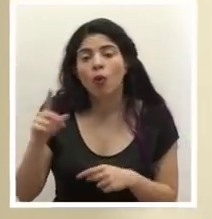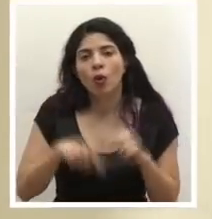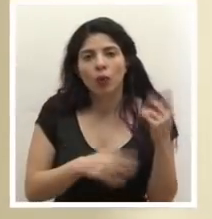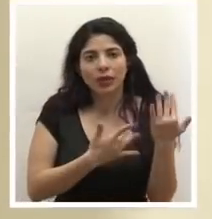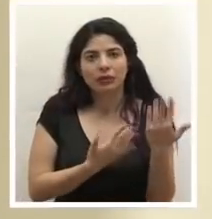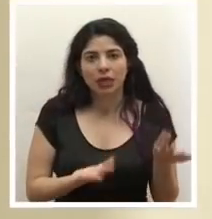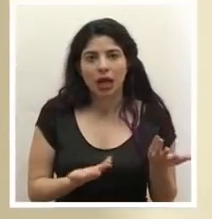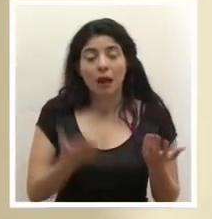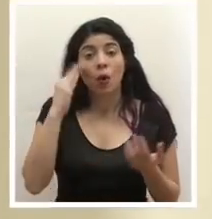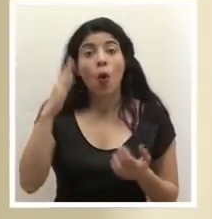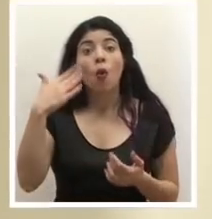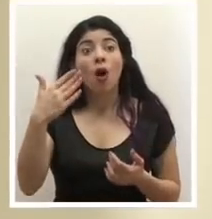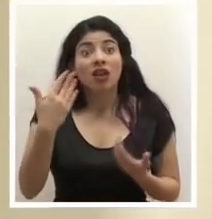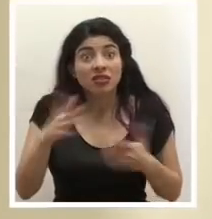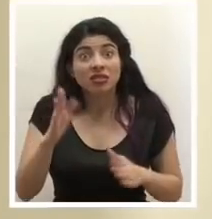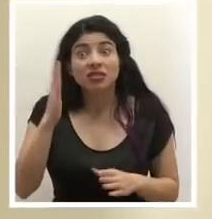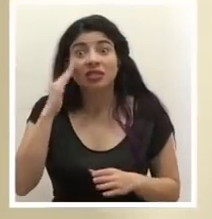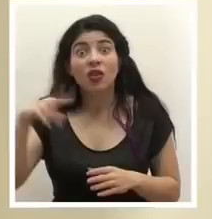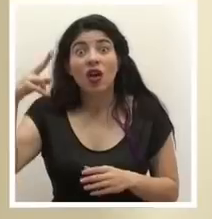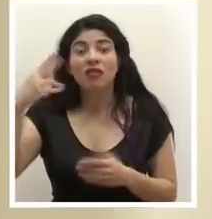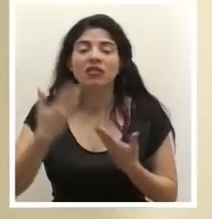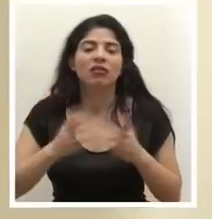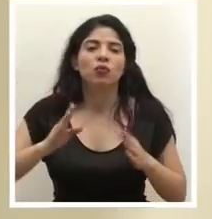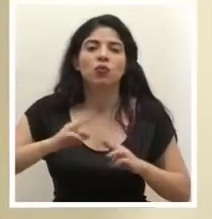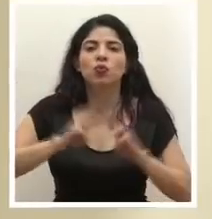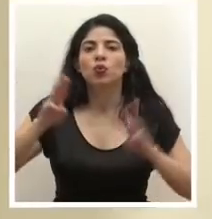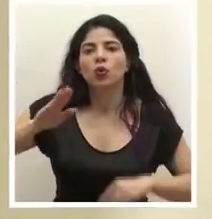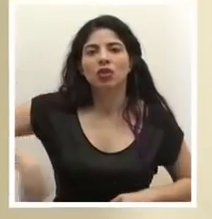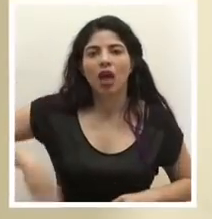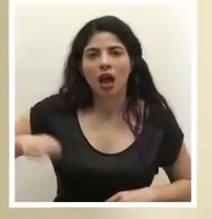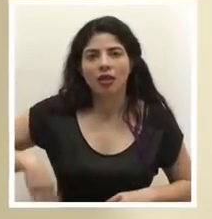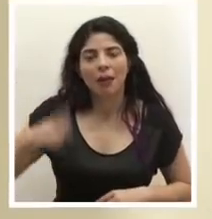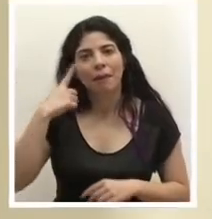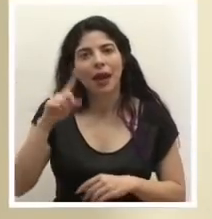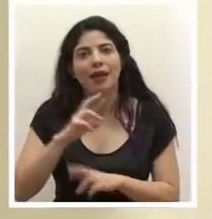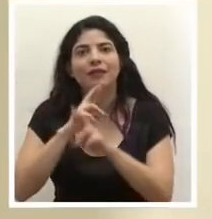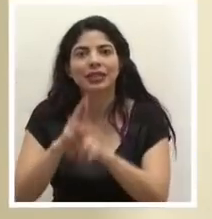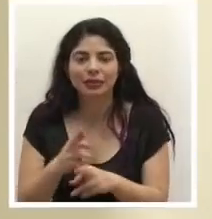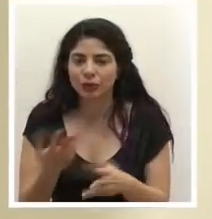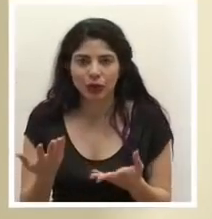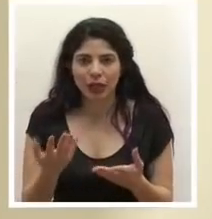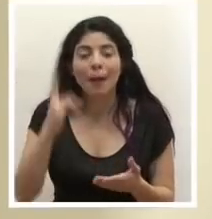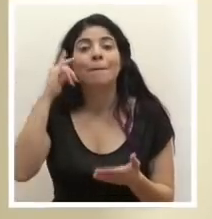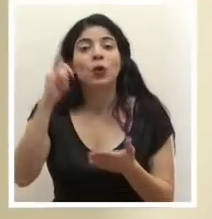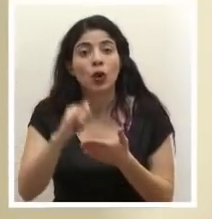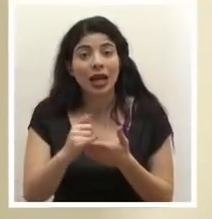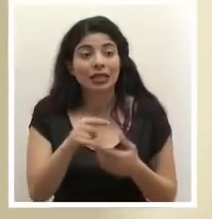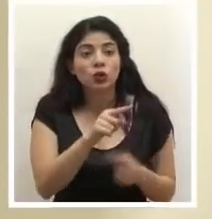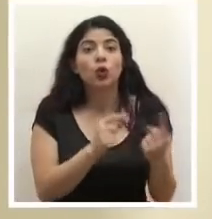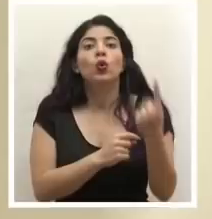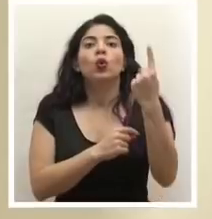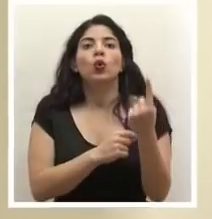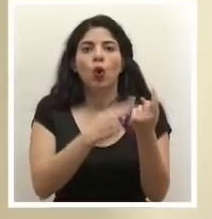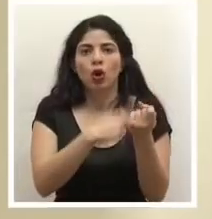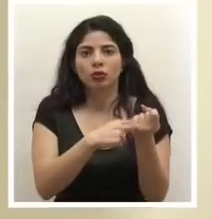cuando ya haya certeza probablemente ya es demasiado tarde para actuar. Y esto es, bueno, es uno de los hospitales.